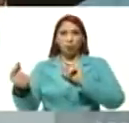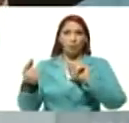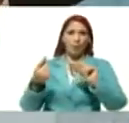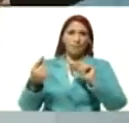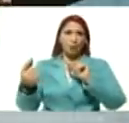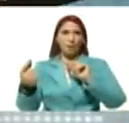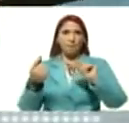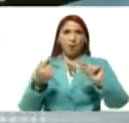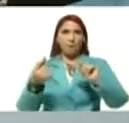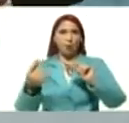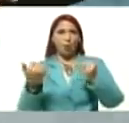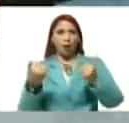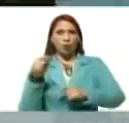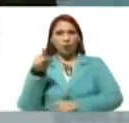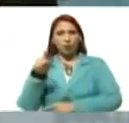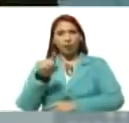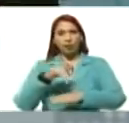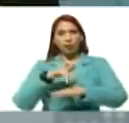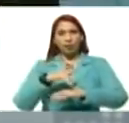tic tac, ahora te toca a ti,